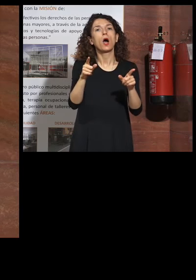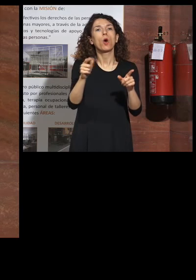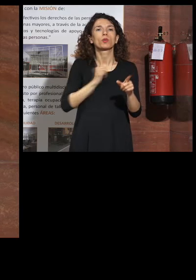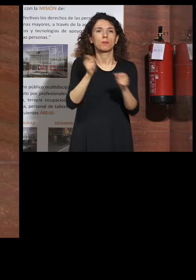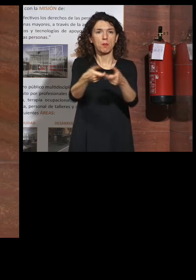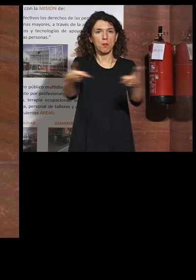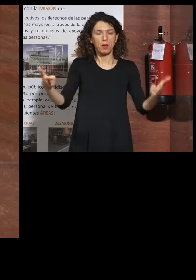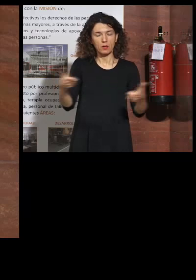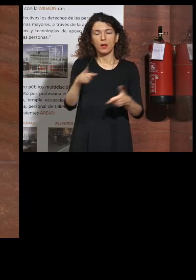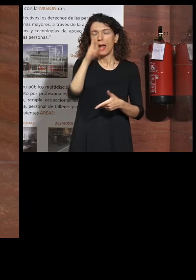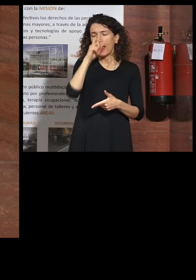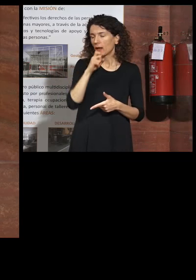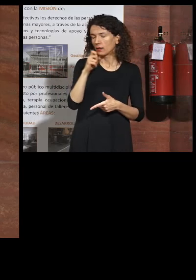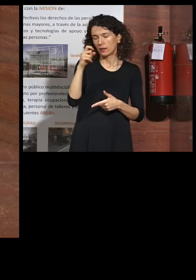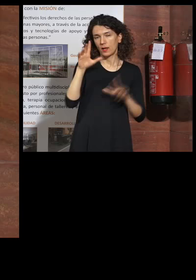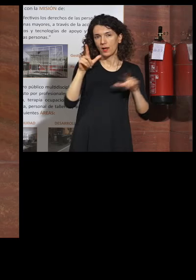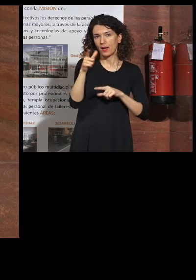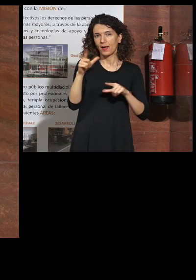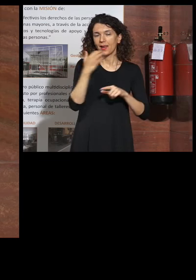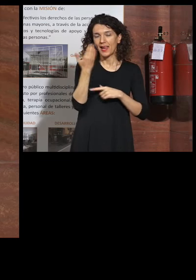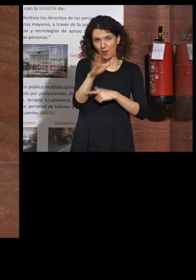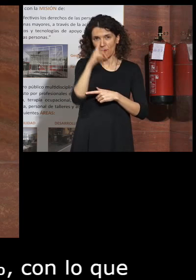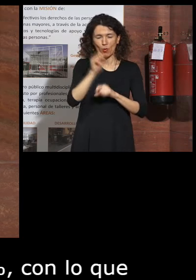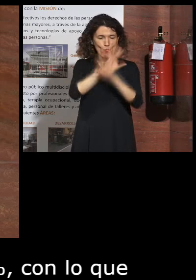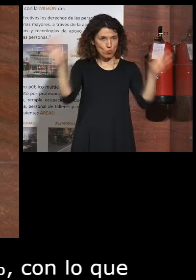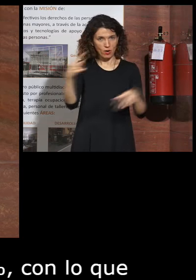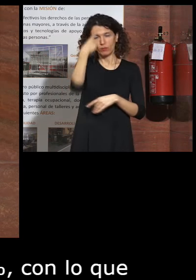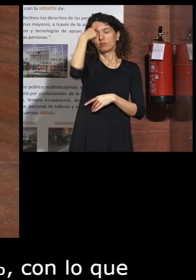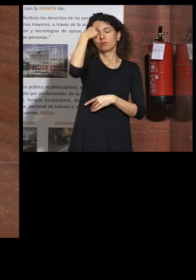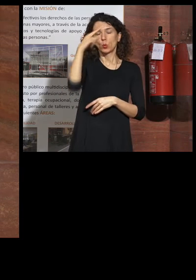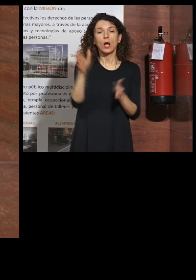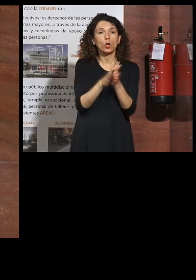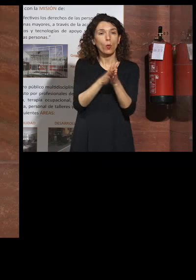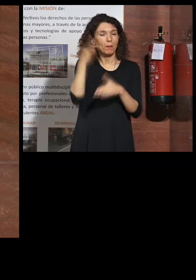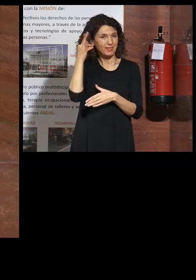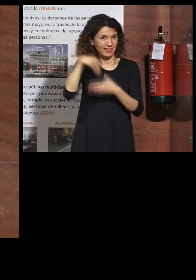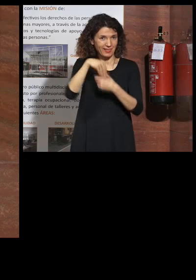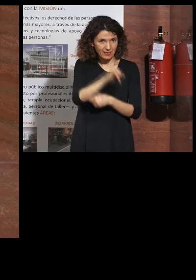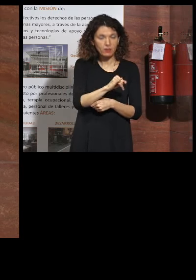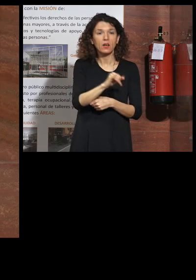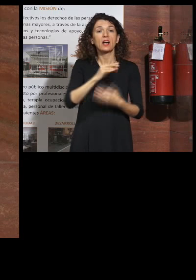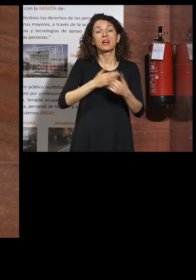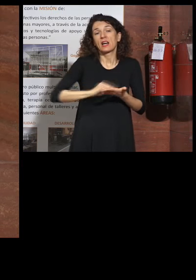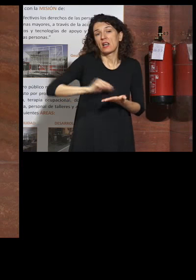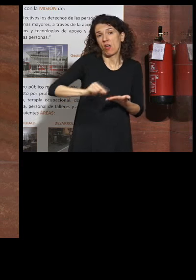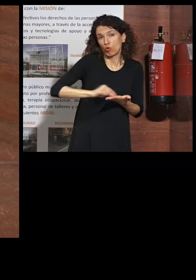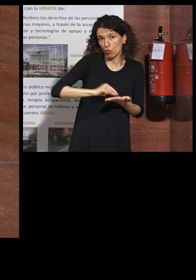ejemplo que me viene siempre a la cabeza es el ejemplo de una compañera de una redactora